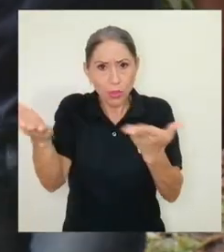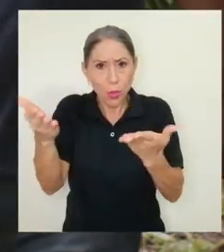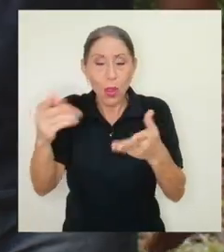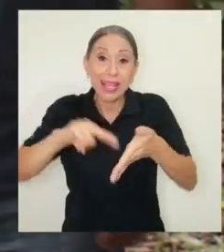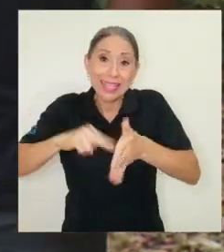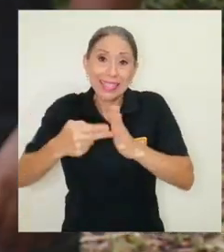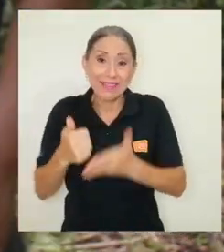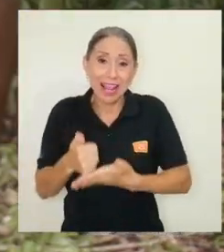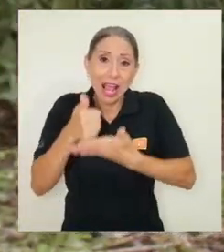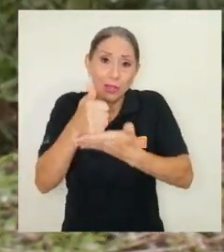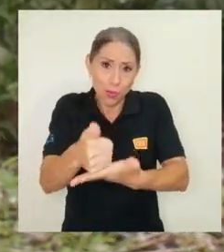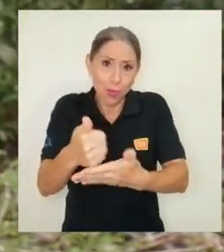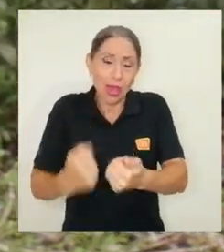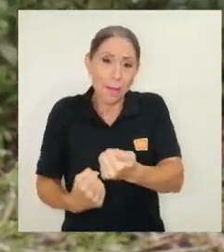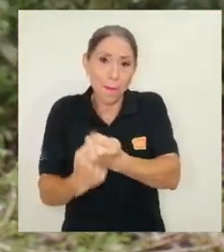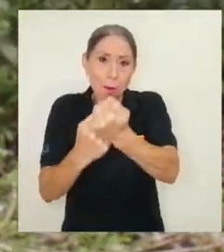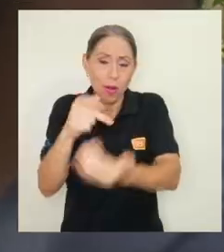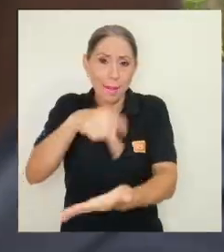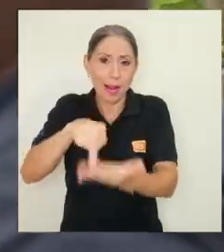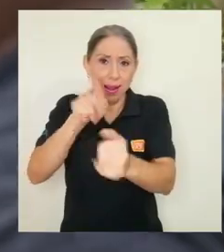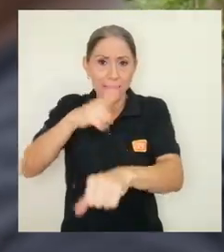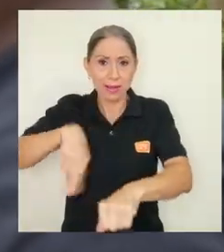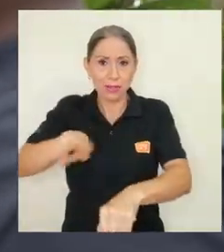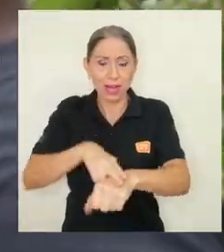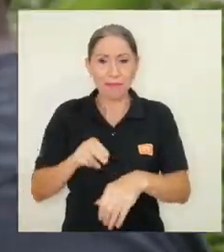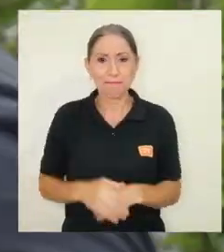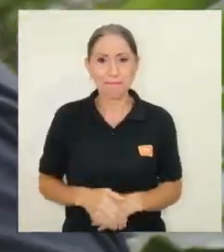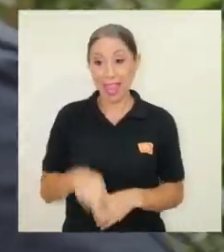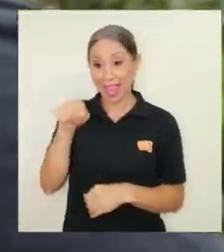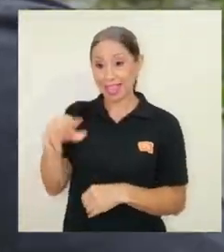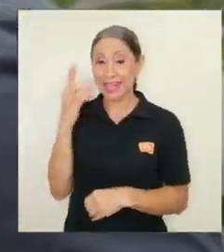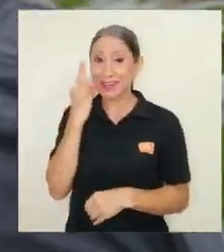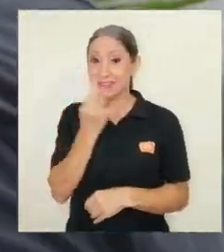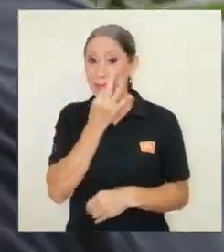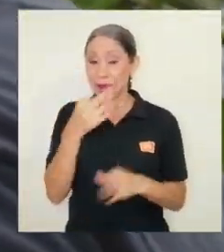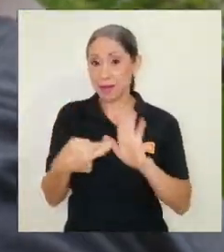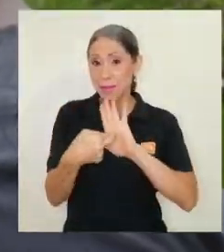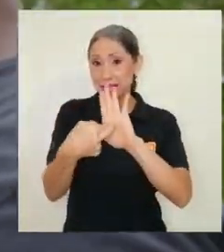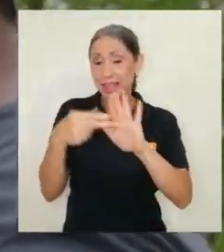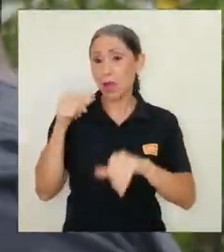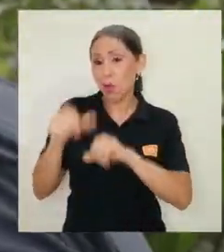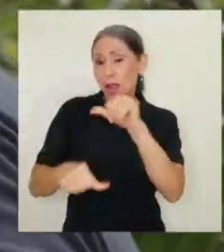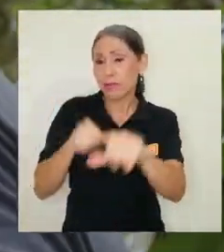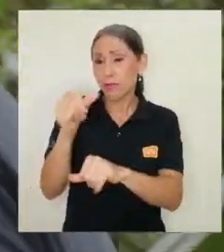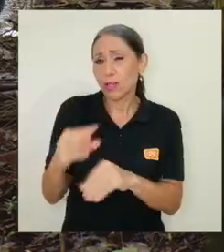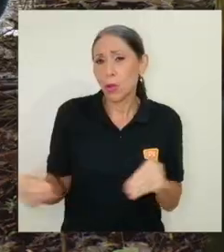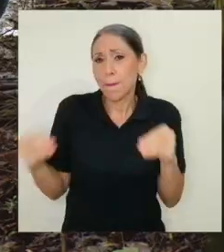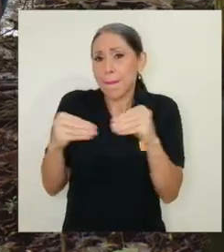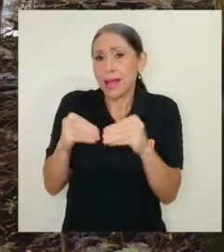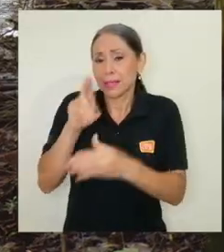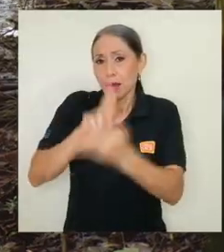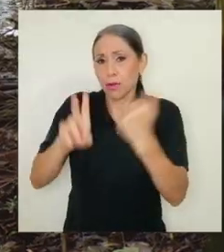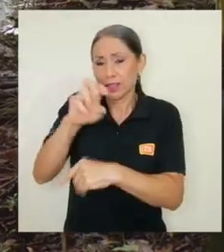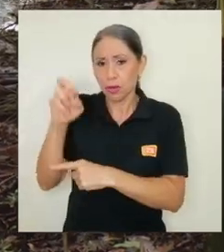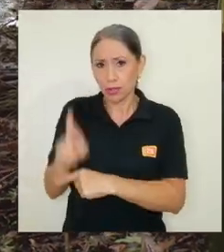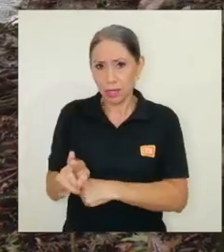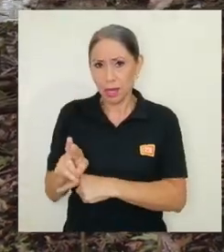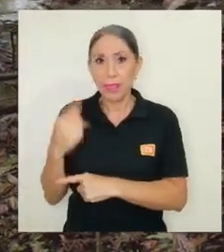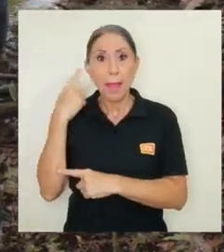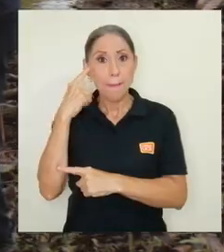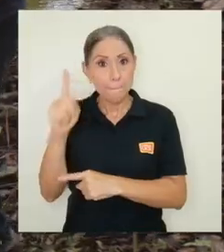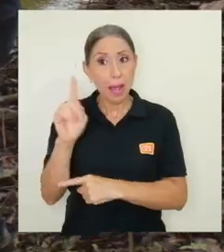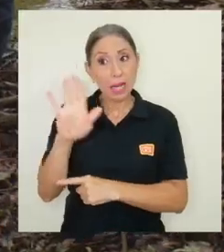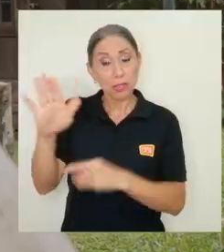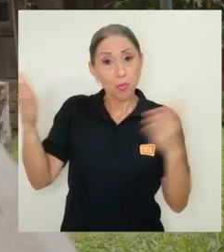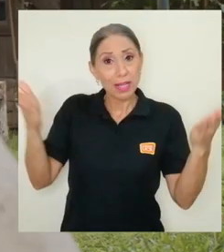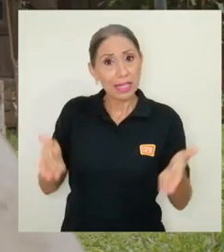ayuda y aporte para el parque nacional esta reserva representa un esfuerzo más por parte de la universidad de costa rica